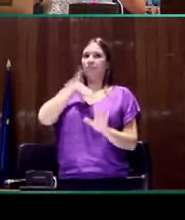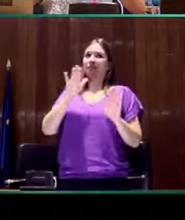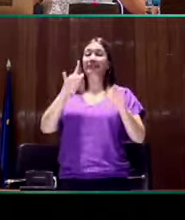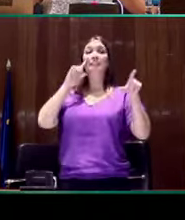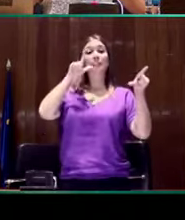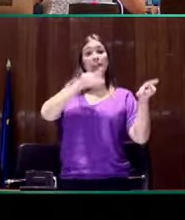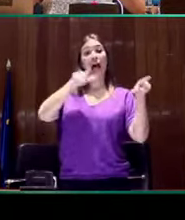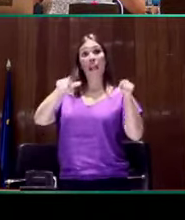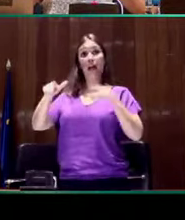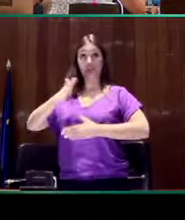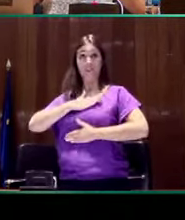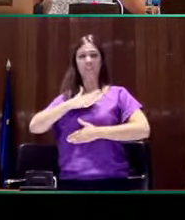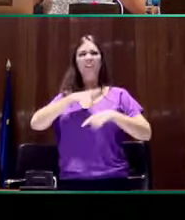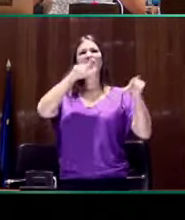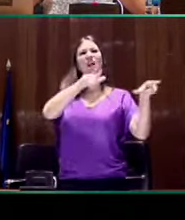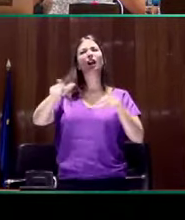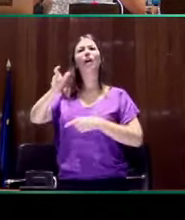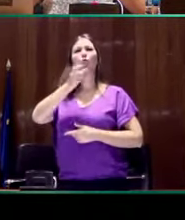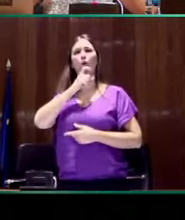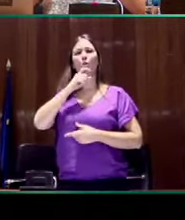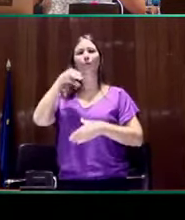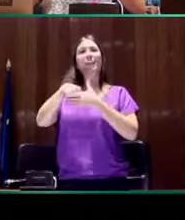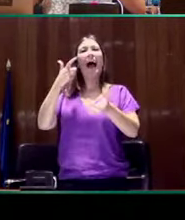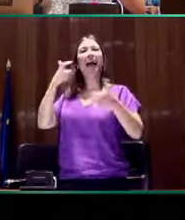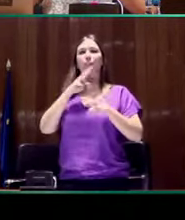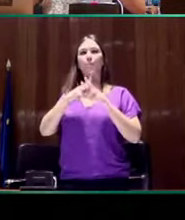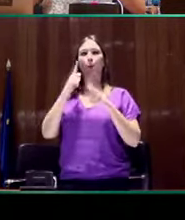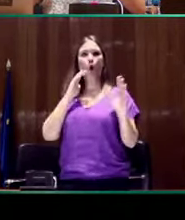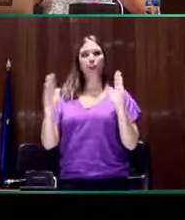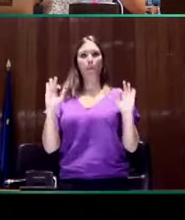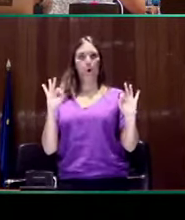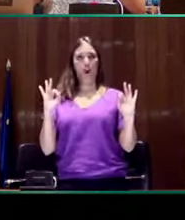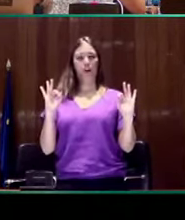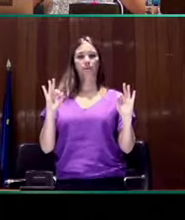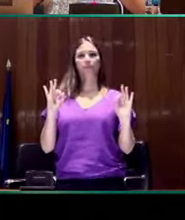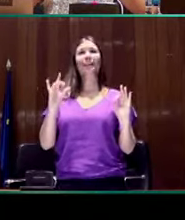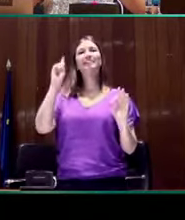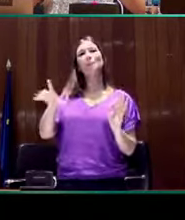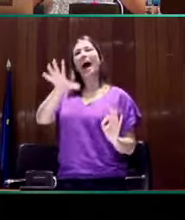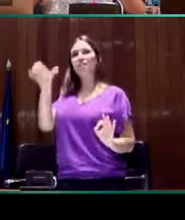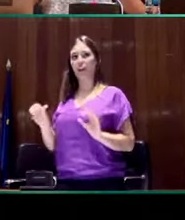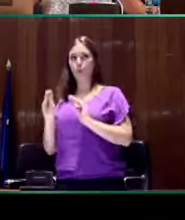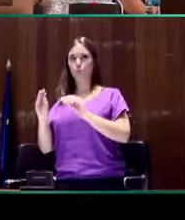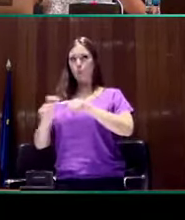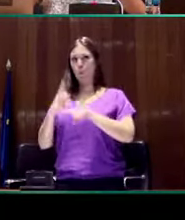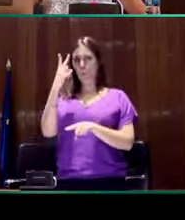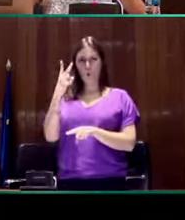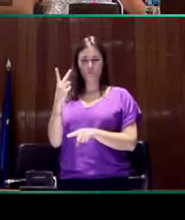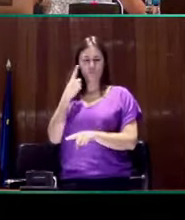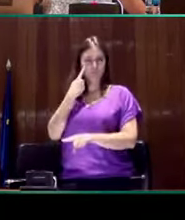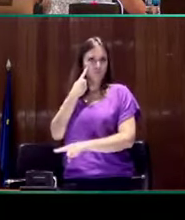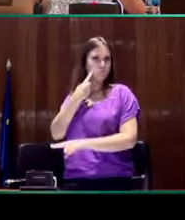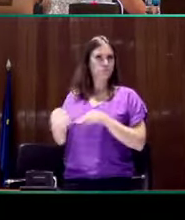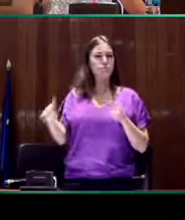salas en las que yo estaba eran unas salas que contenían arte contemporáneo y arte africano, dos estilos que